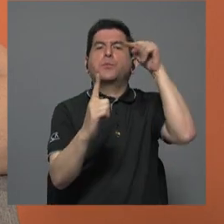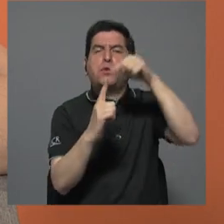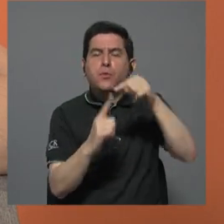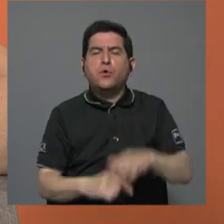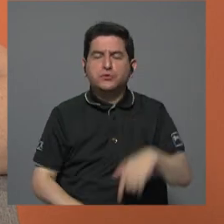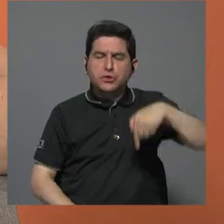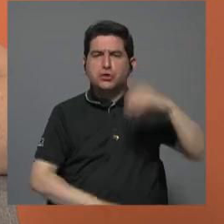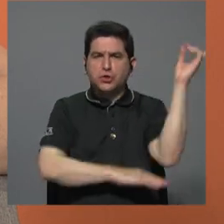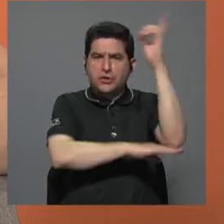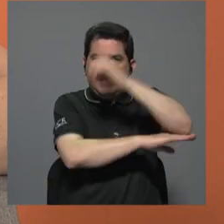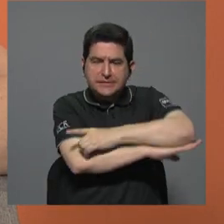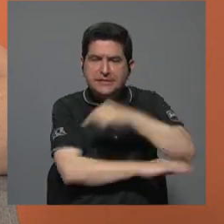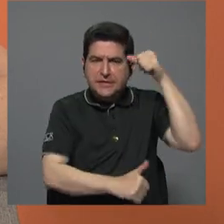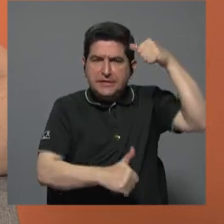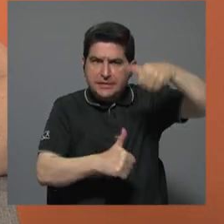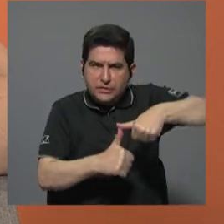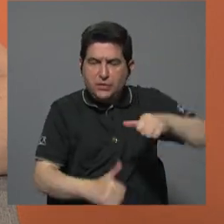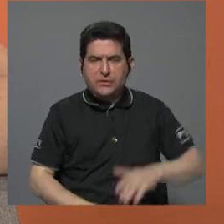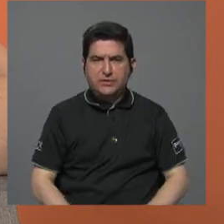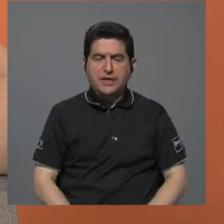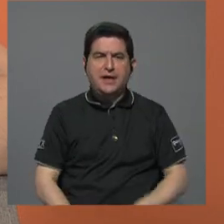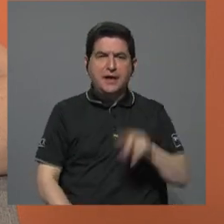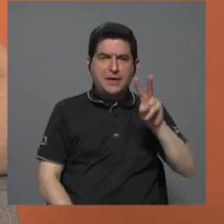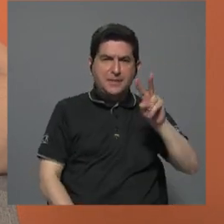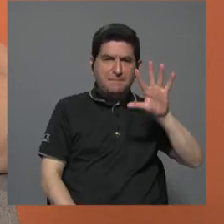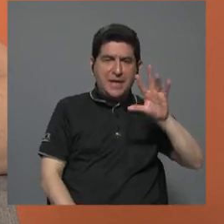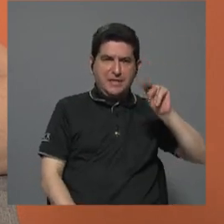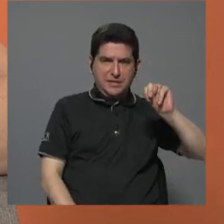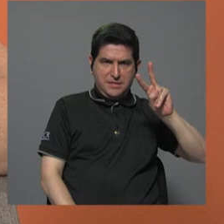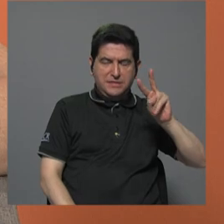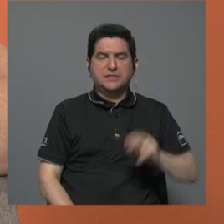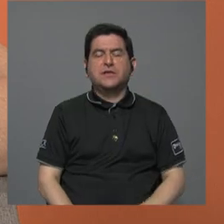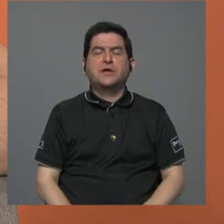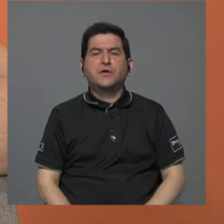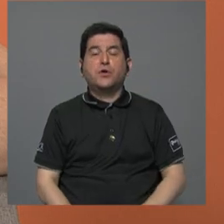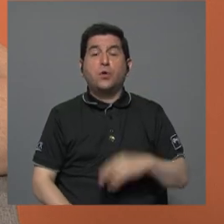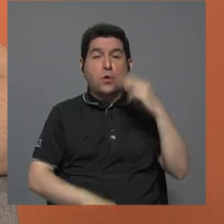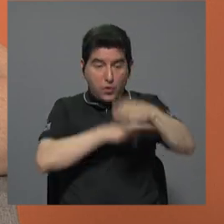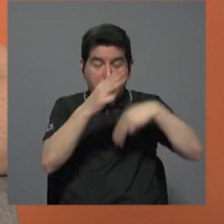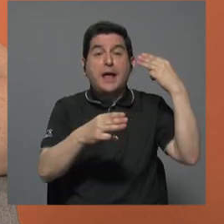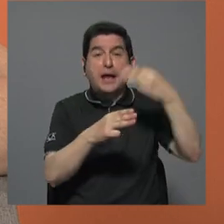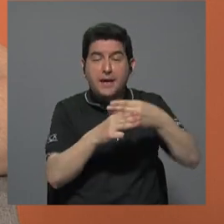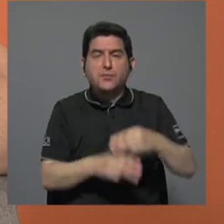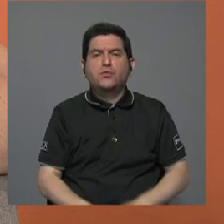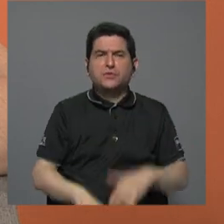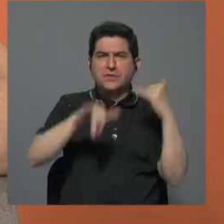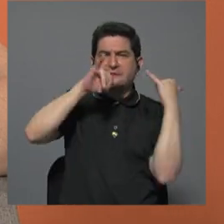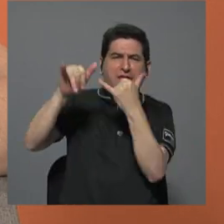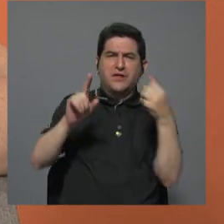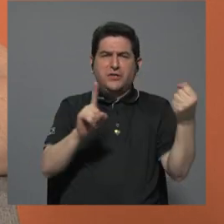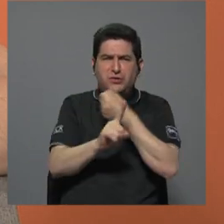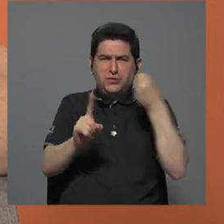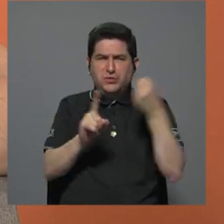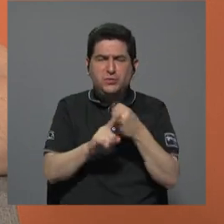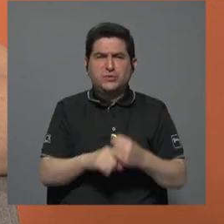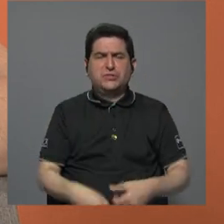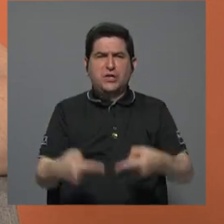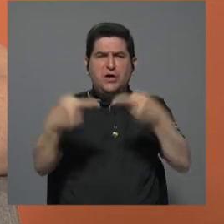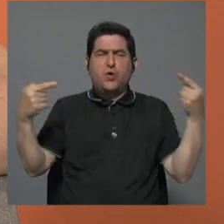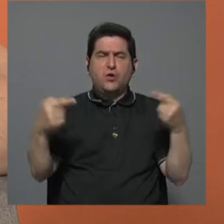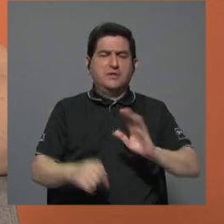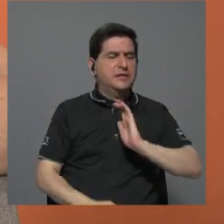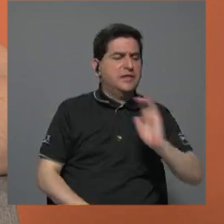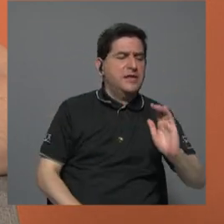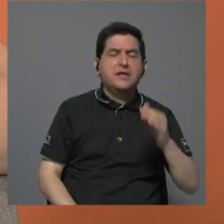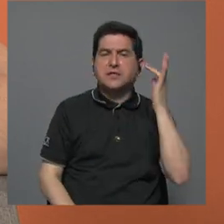de esta conmemoración y por supuesto que este 25 de noviembre se conmemora a nivel mundial la denuncia de la violencia que se ejerce contra las